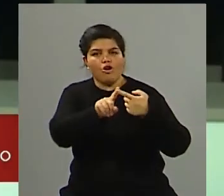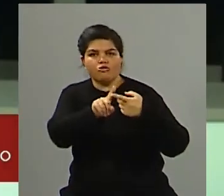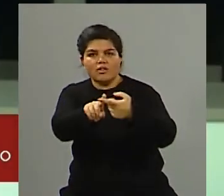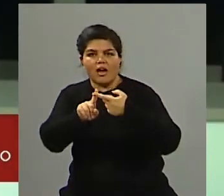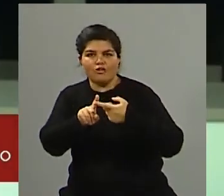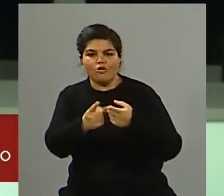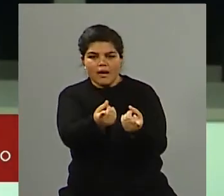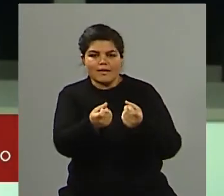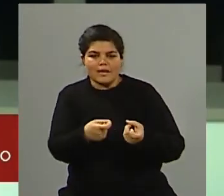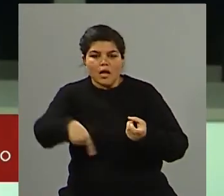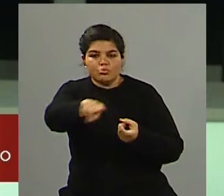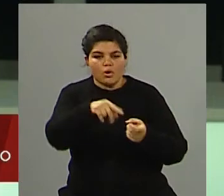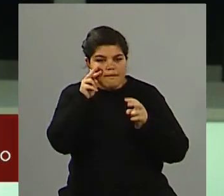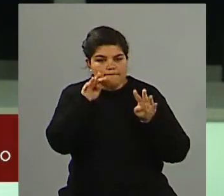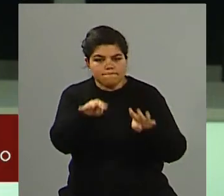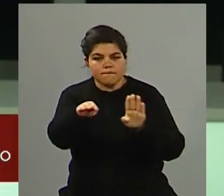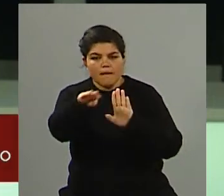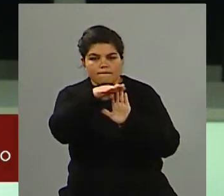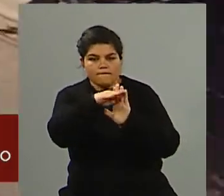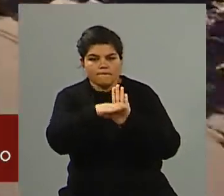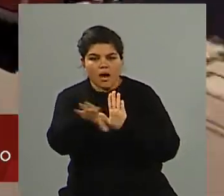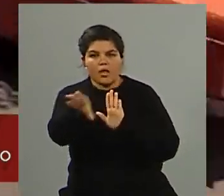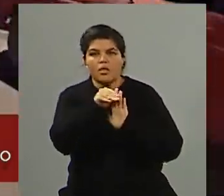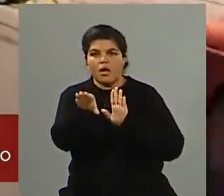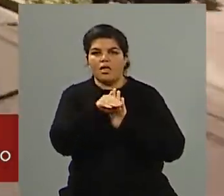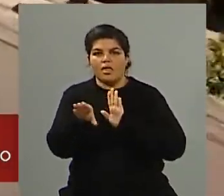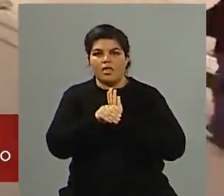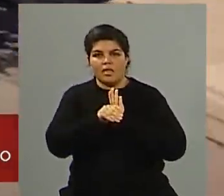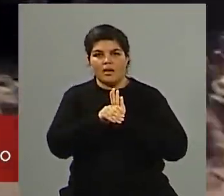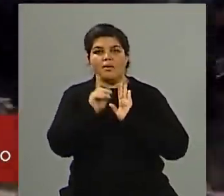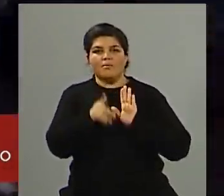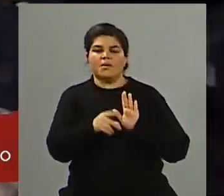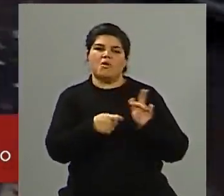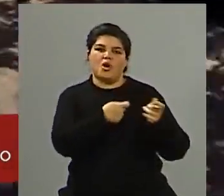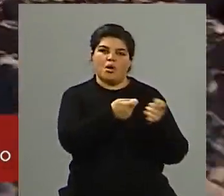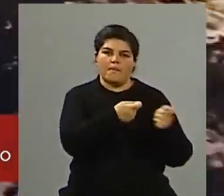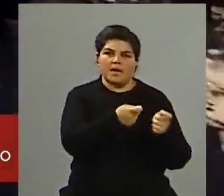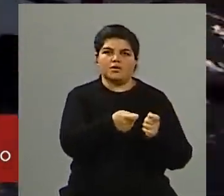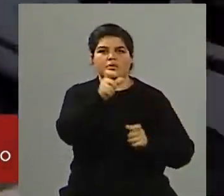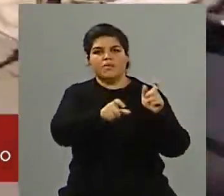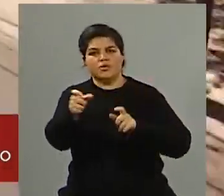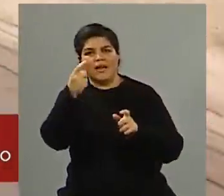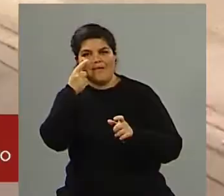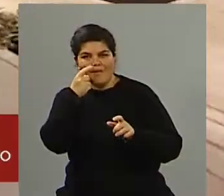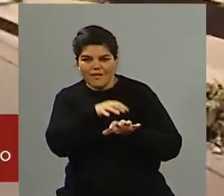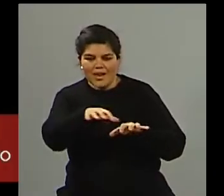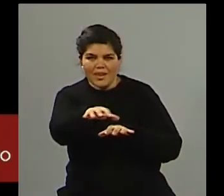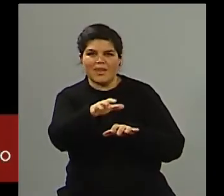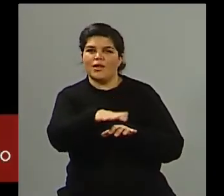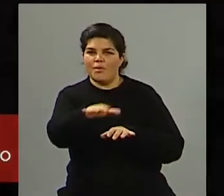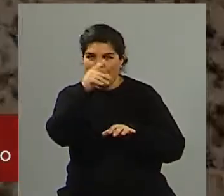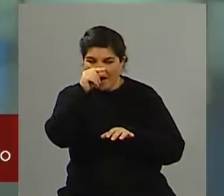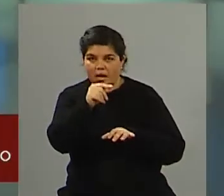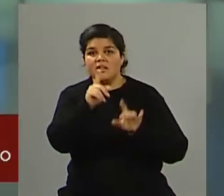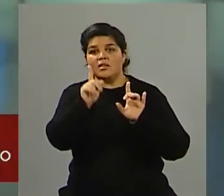diferentes sectores, el departamento, el sector turístico, el empresario, comerciantes. Hemos podido tener reuniones con diferentes